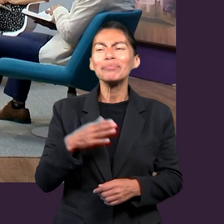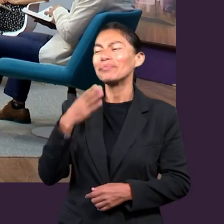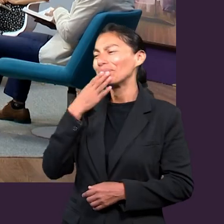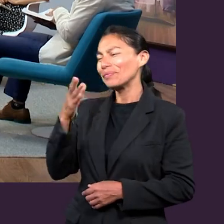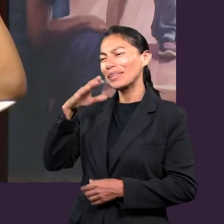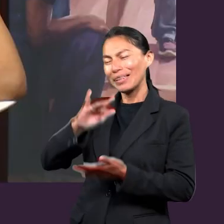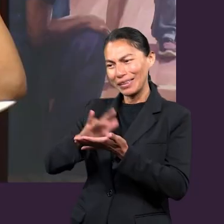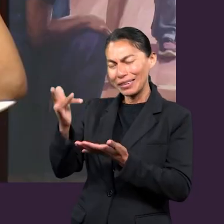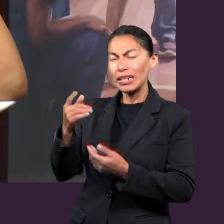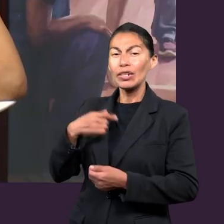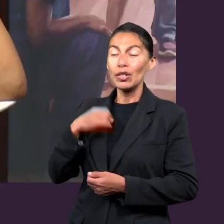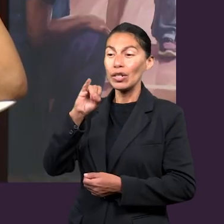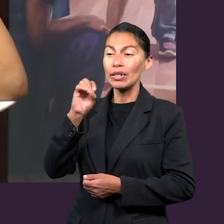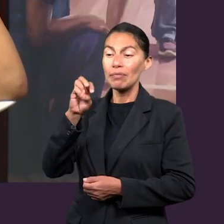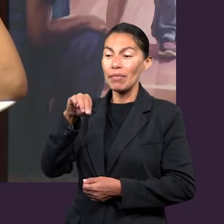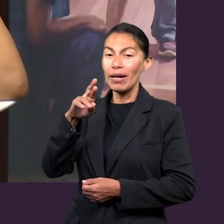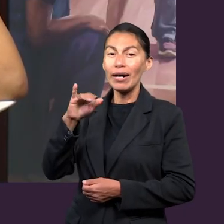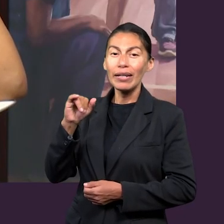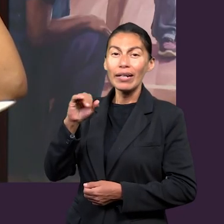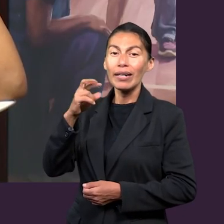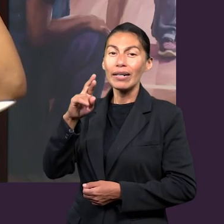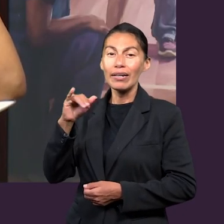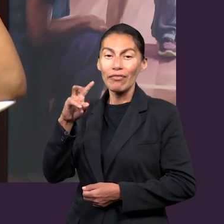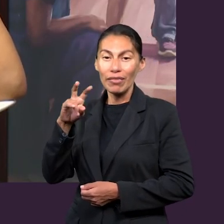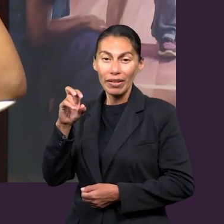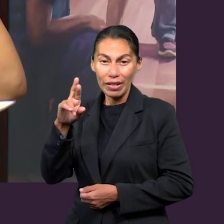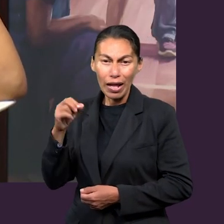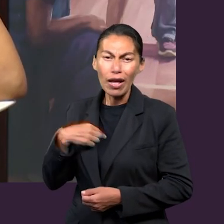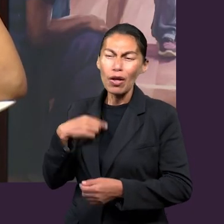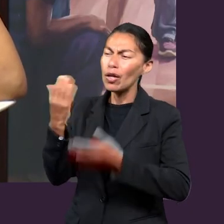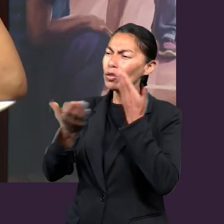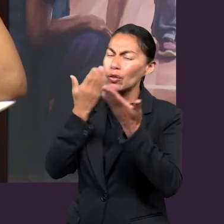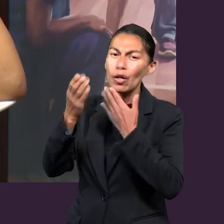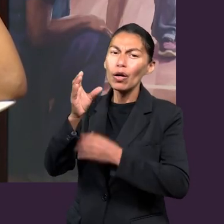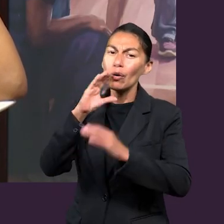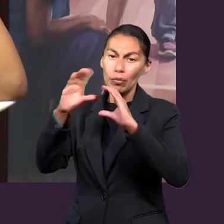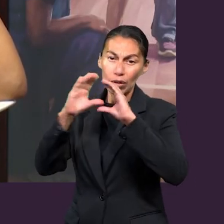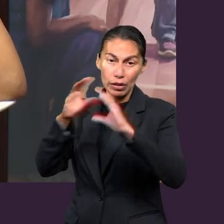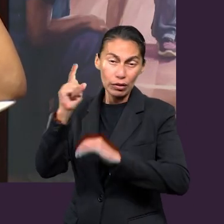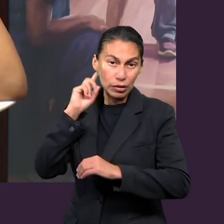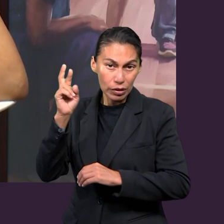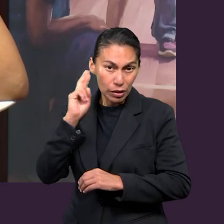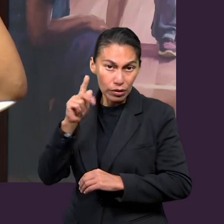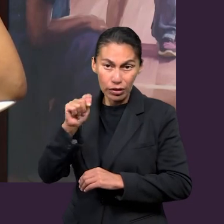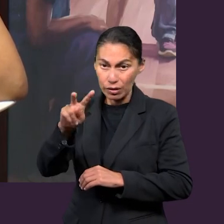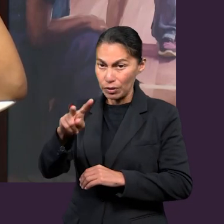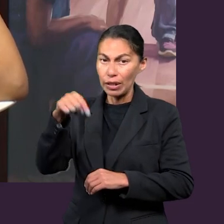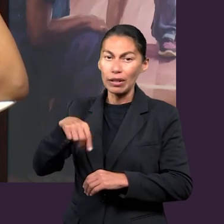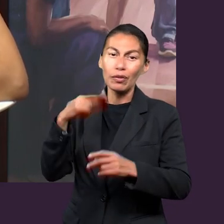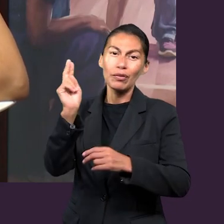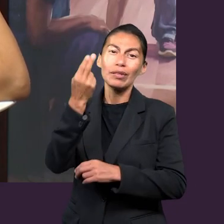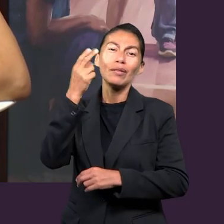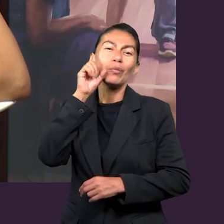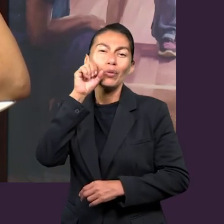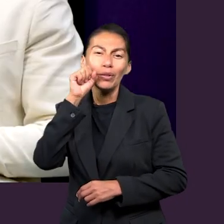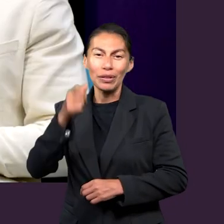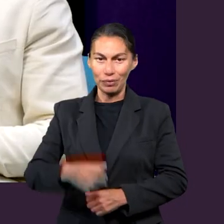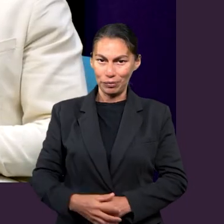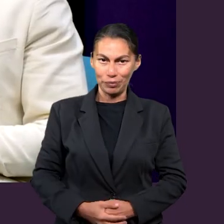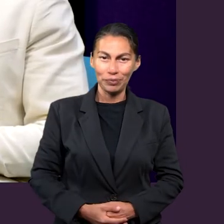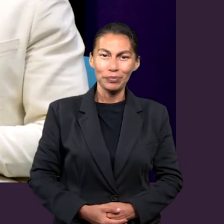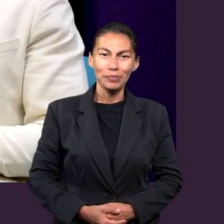¿cómo estás? Hola, bien, gracias. Mi nombre es Ismari Rivera. Soy egresada de la carrera de Comunicación y Medios en la Universidad de Montemorelos.